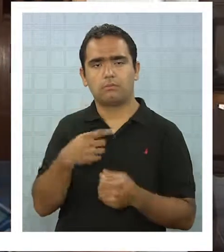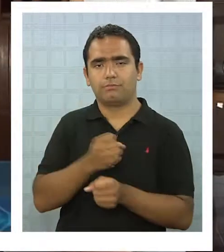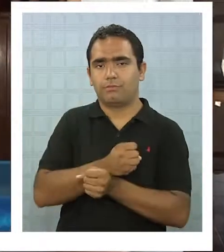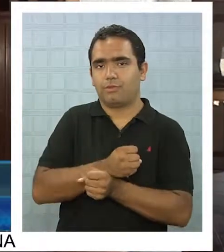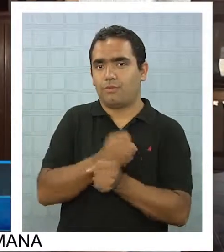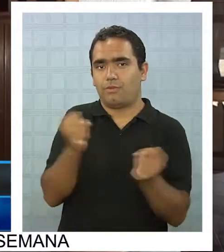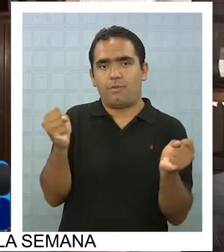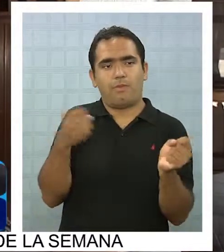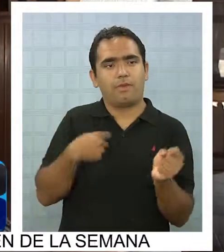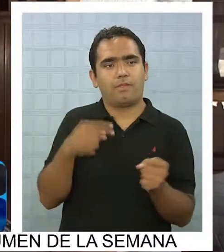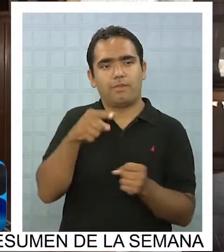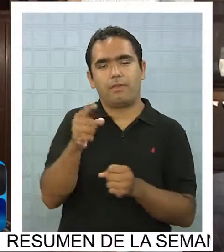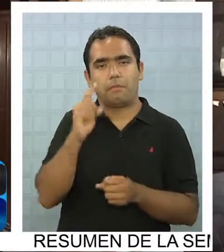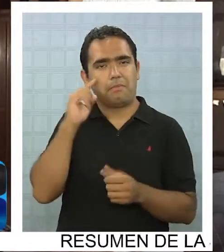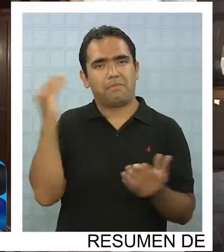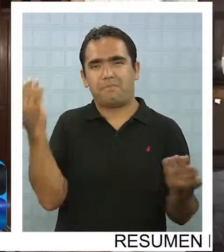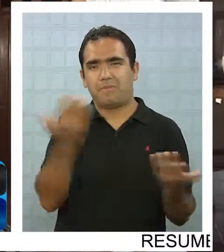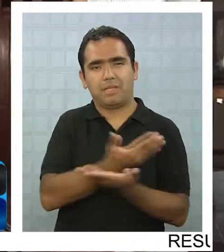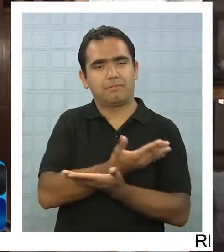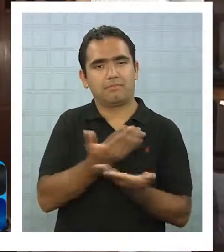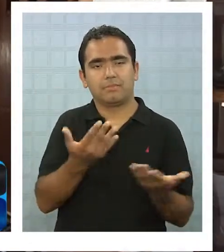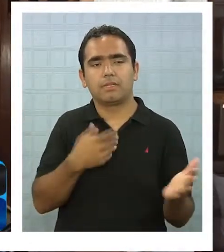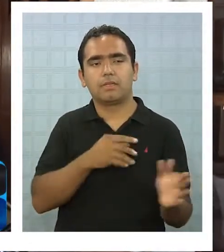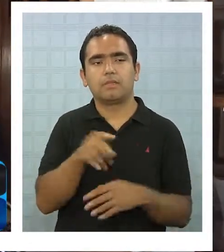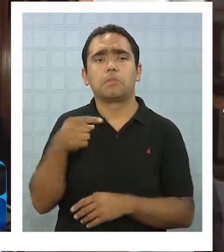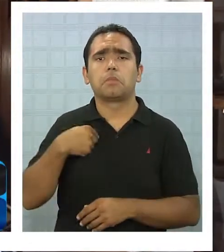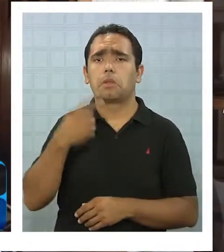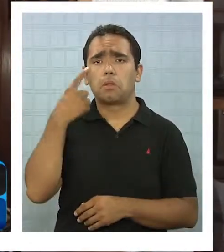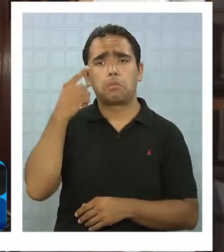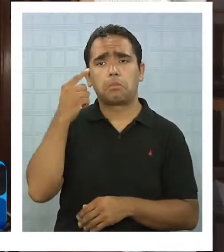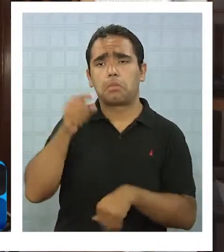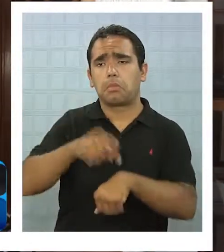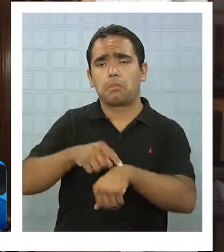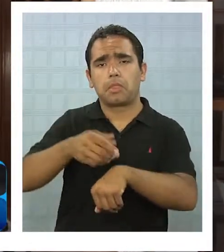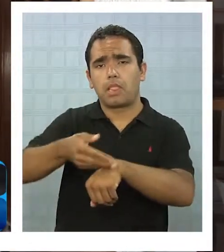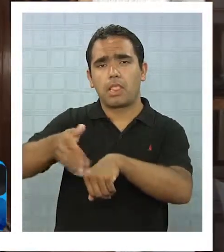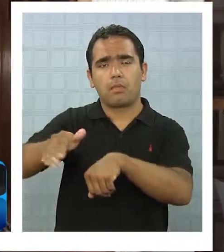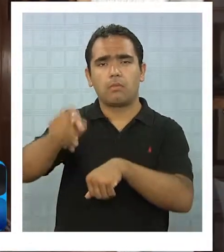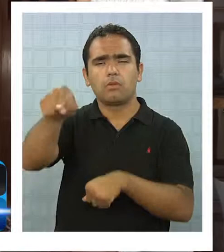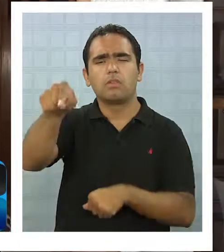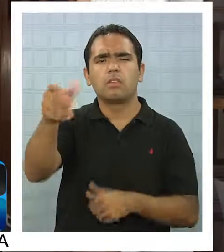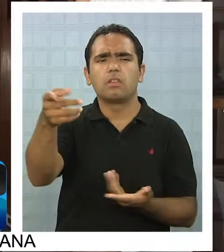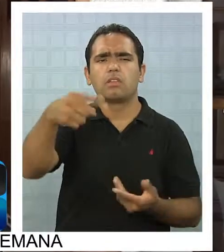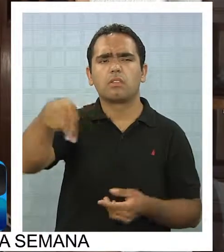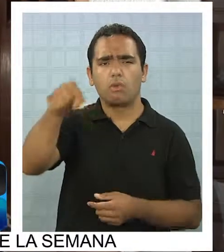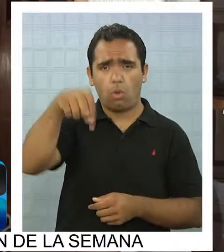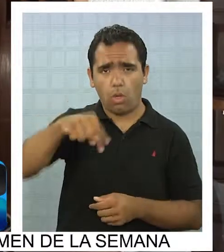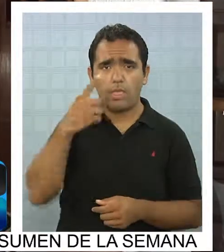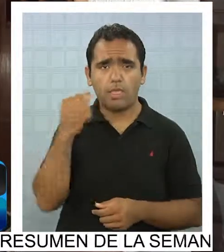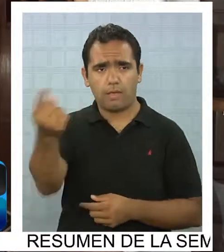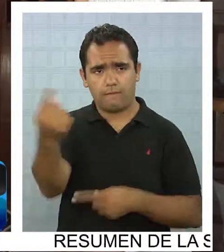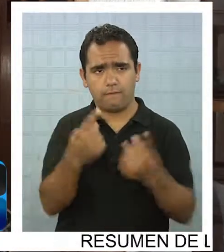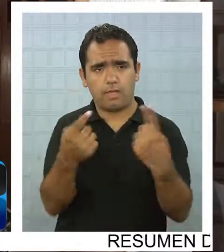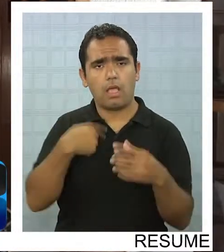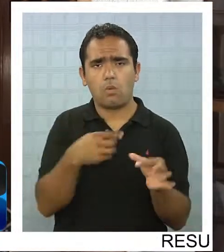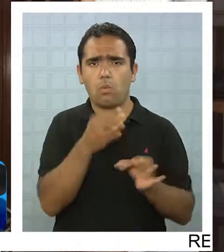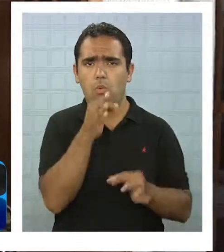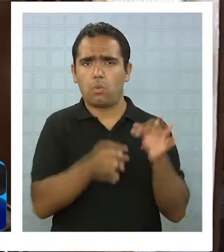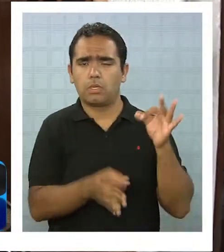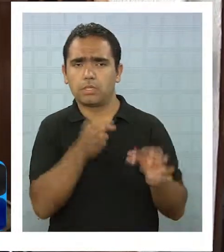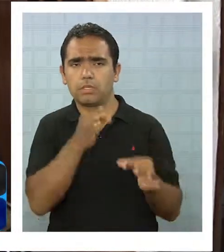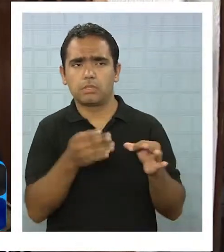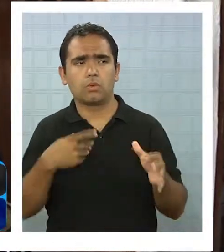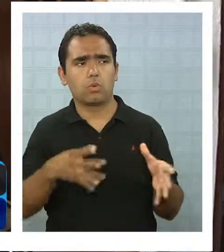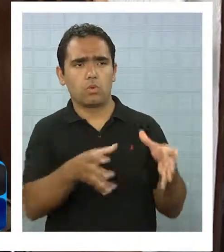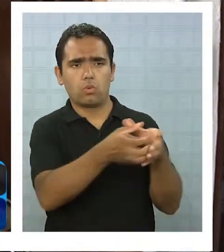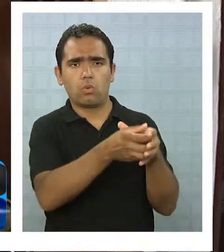completamente fuera de contexto, fuera de foco. Pero más allá del tiempo que ellos tienen, a mí lo que más me preocupa es que ellos vengan hoy día a enjuiciar